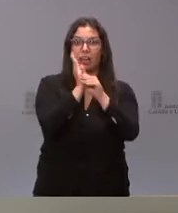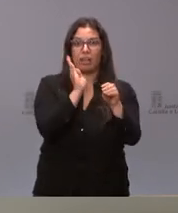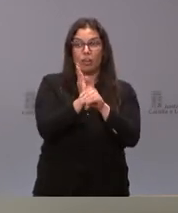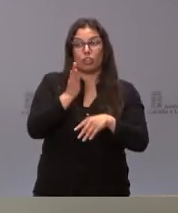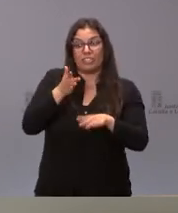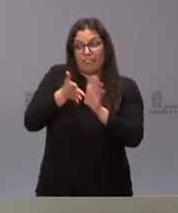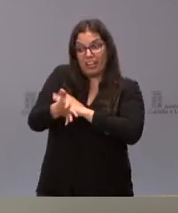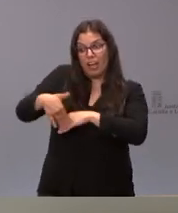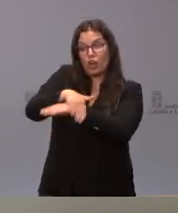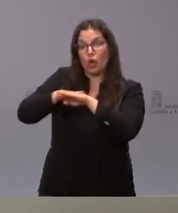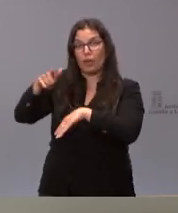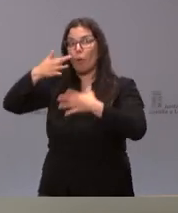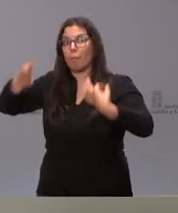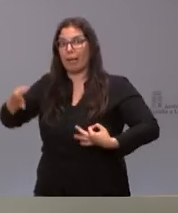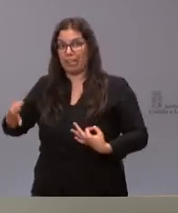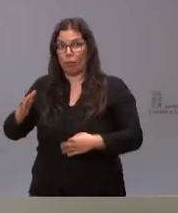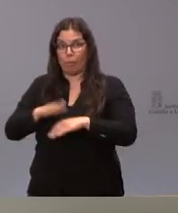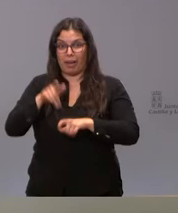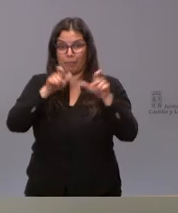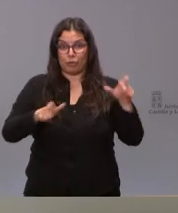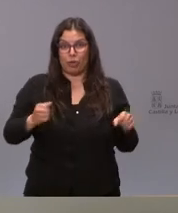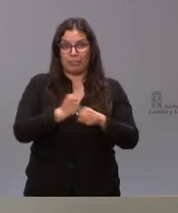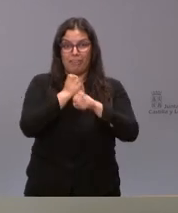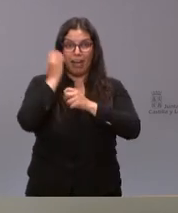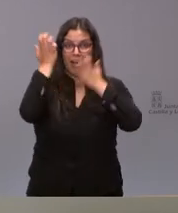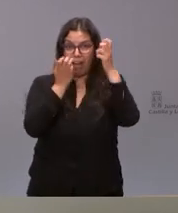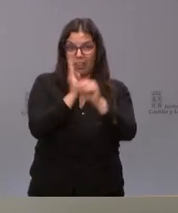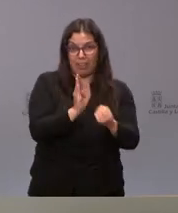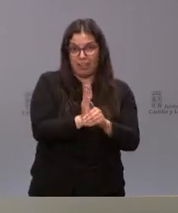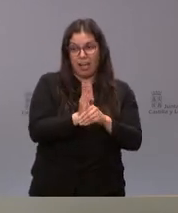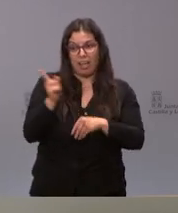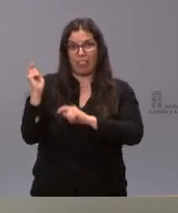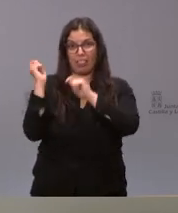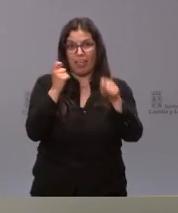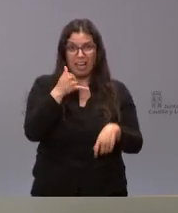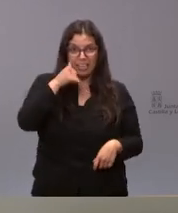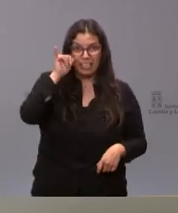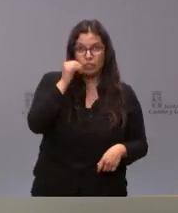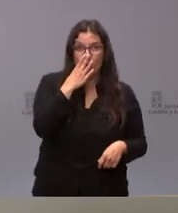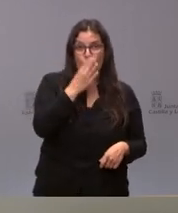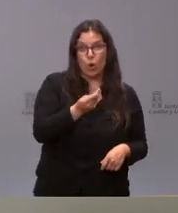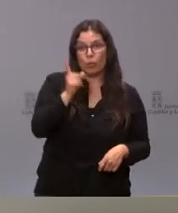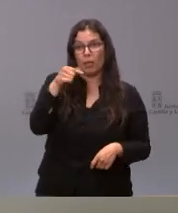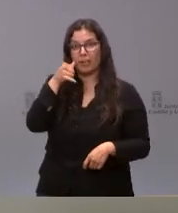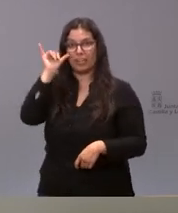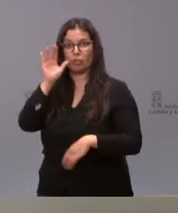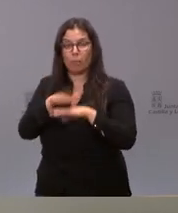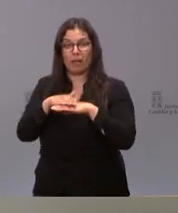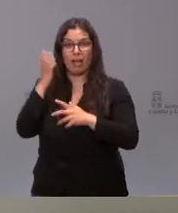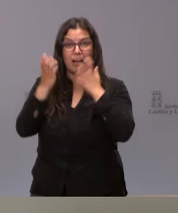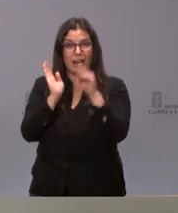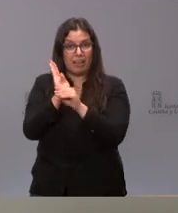peligro para la ganadería y para los ganaderos ha puesto en riesgo al lobo y ha puesto en riesgo a los